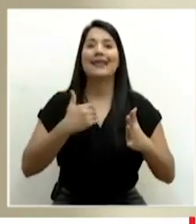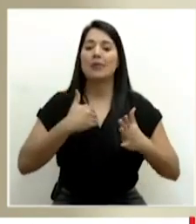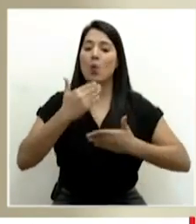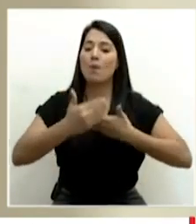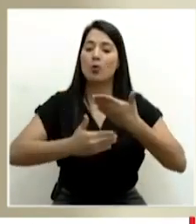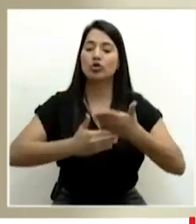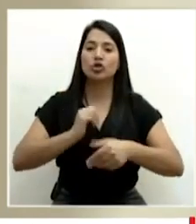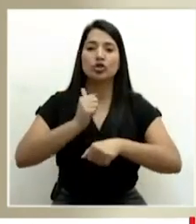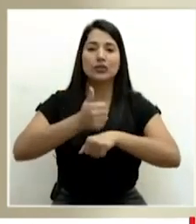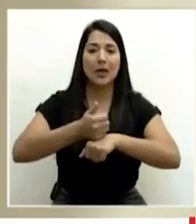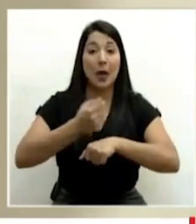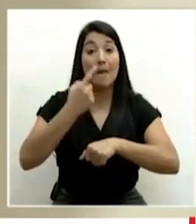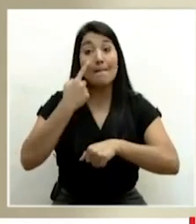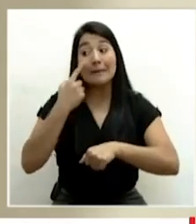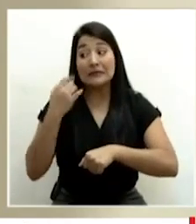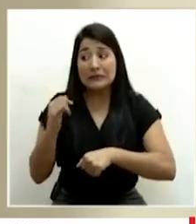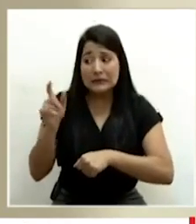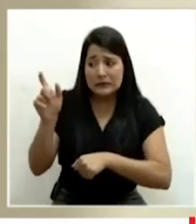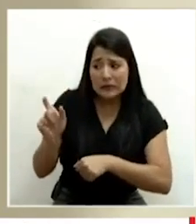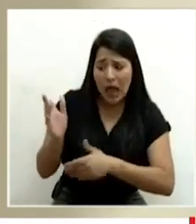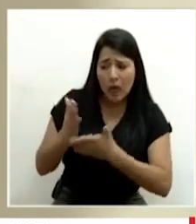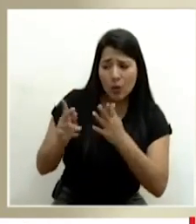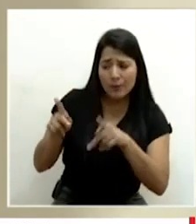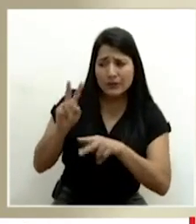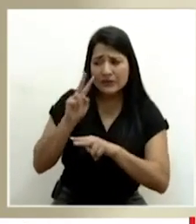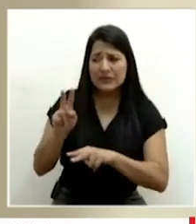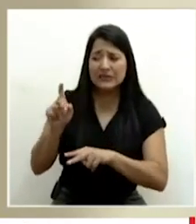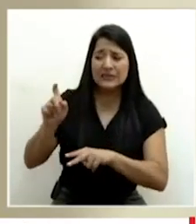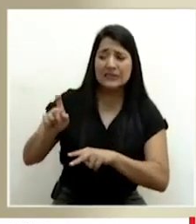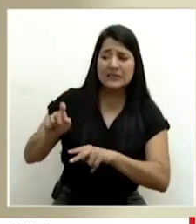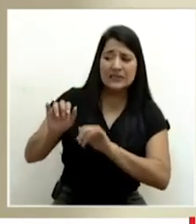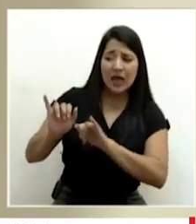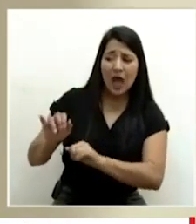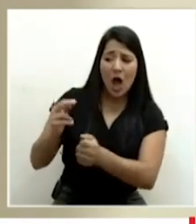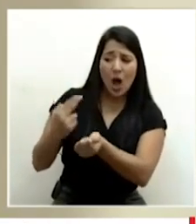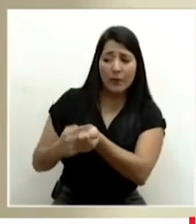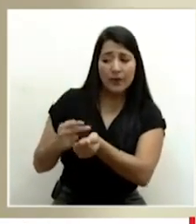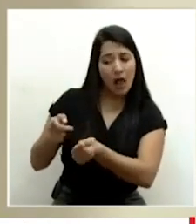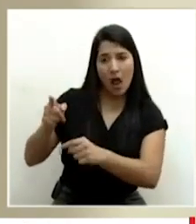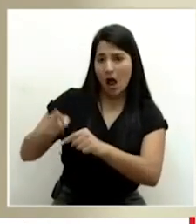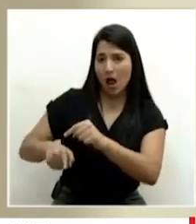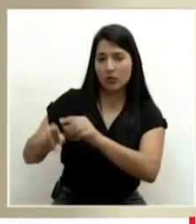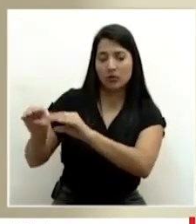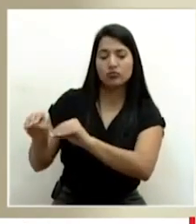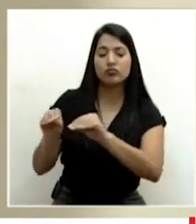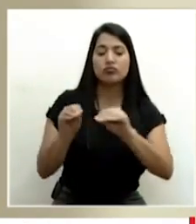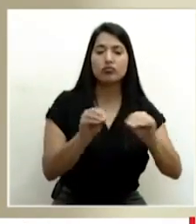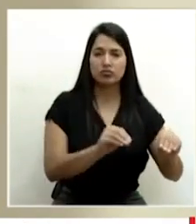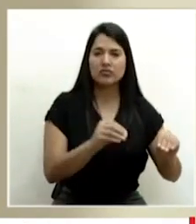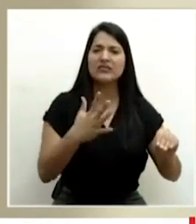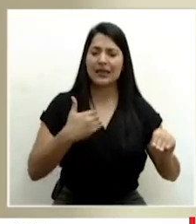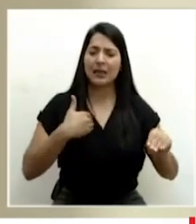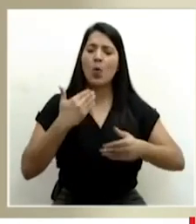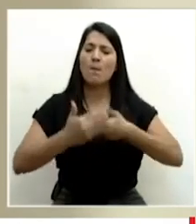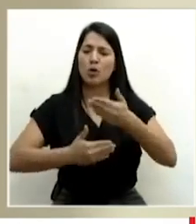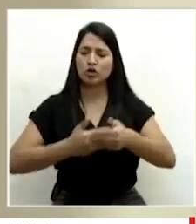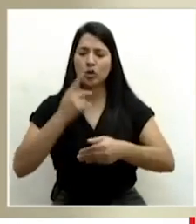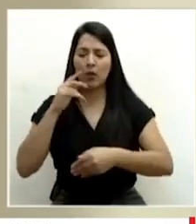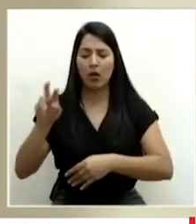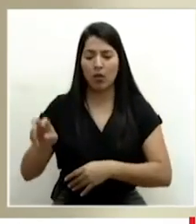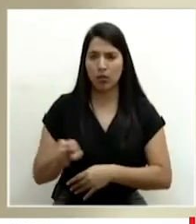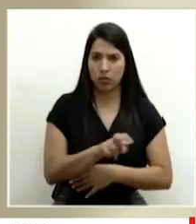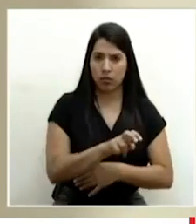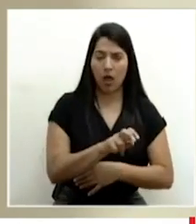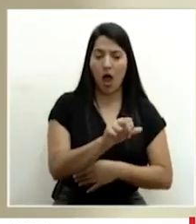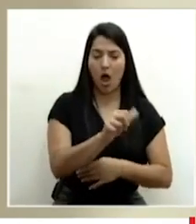traslado de casos si ameritan una hospitalización a diferentes centros. En este momento, la gran mayoría